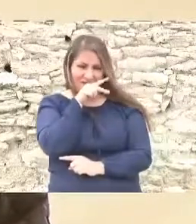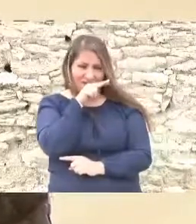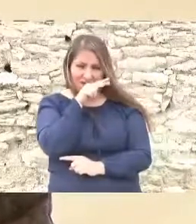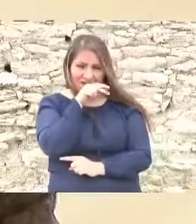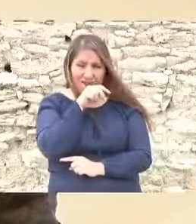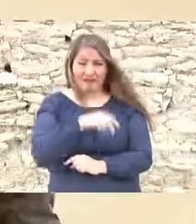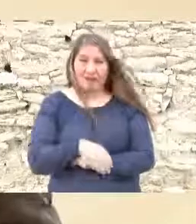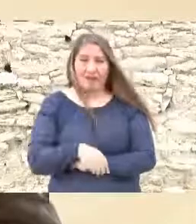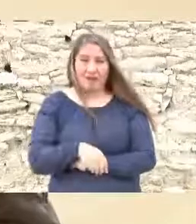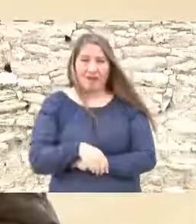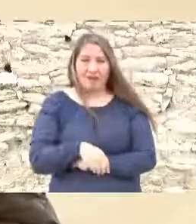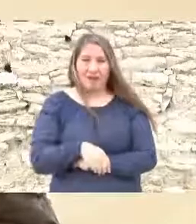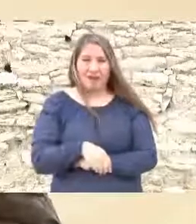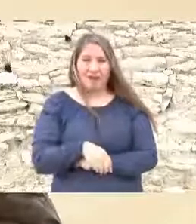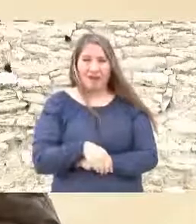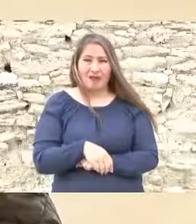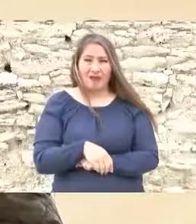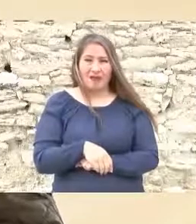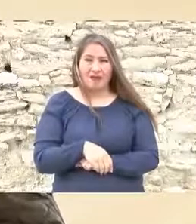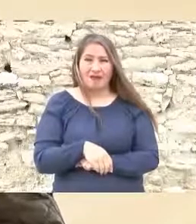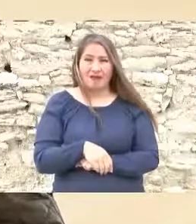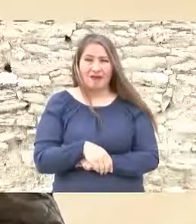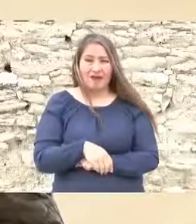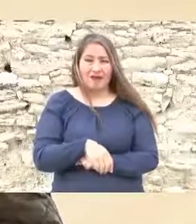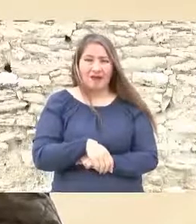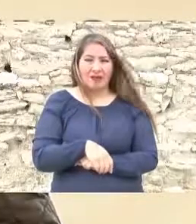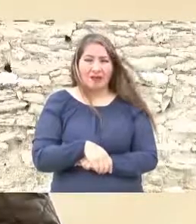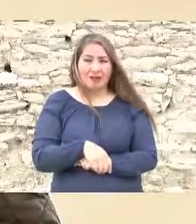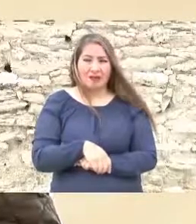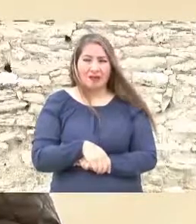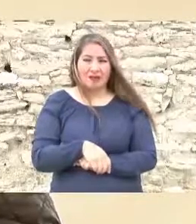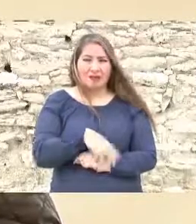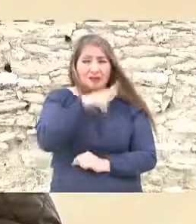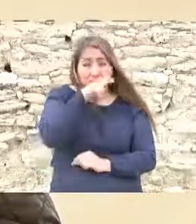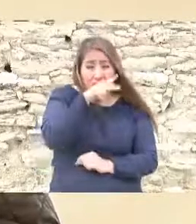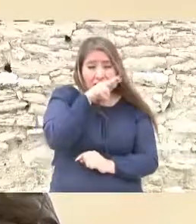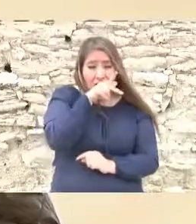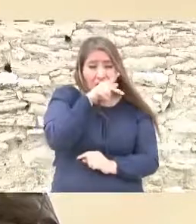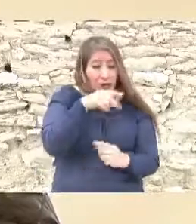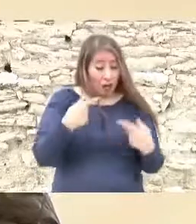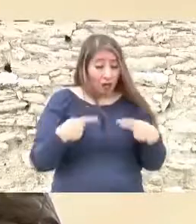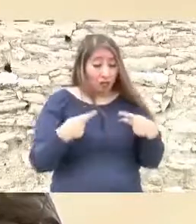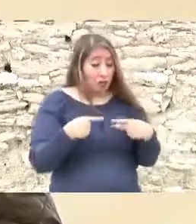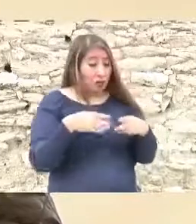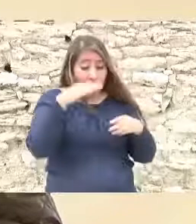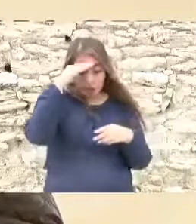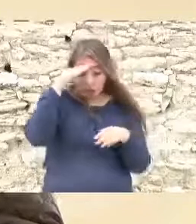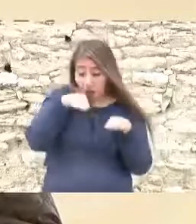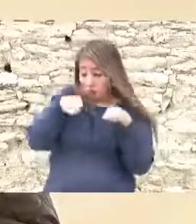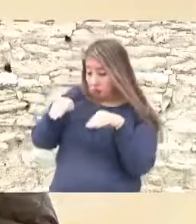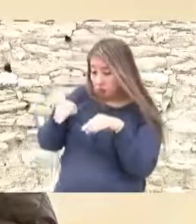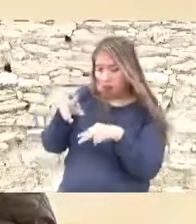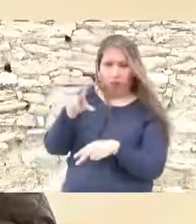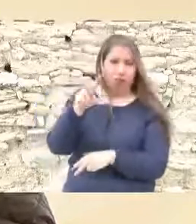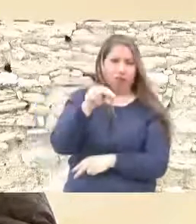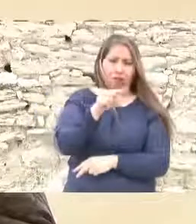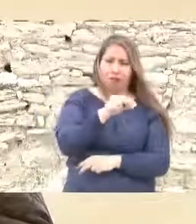de la situación del pueblo era